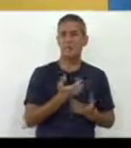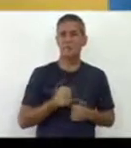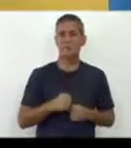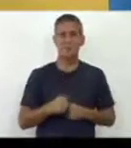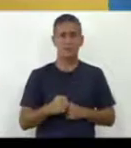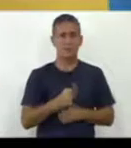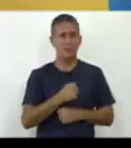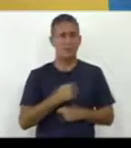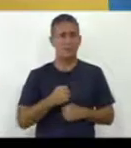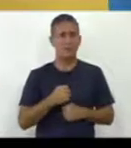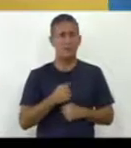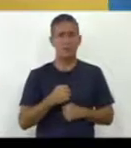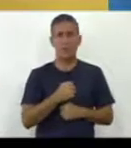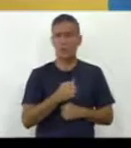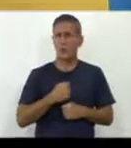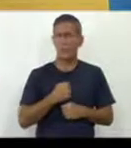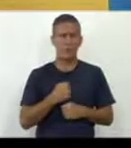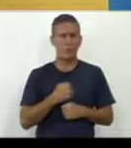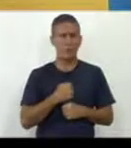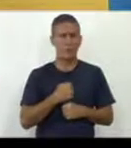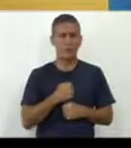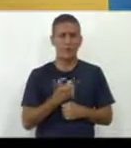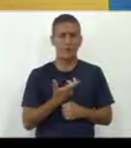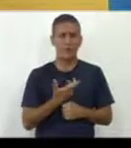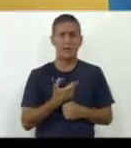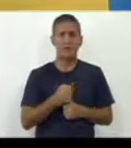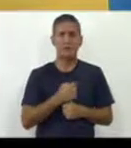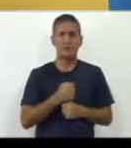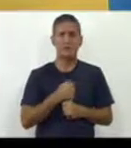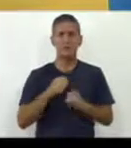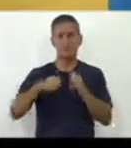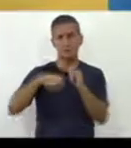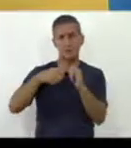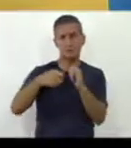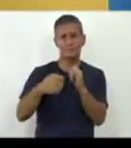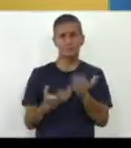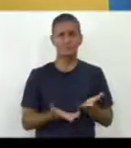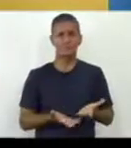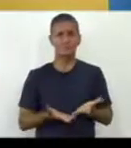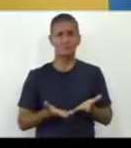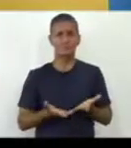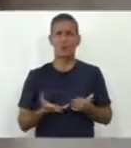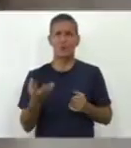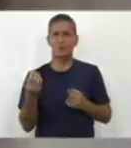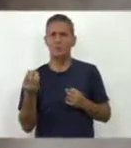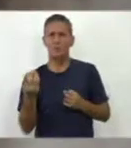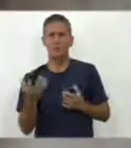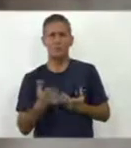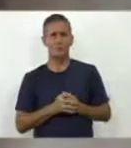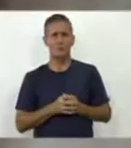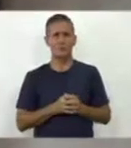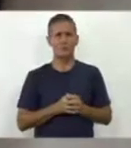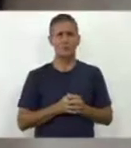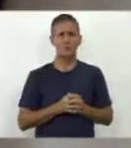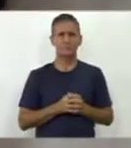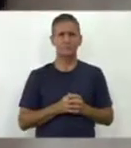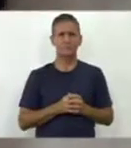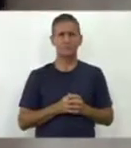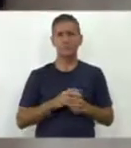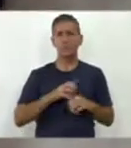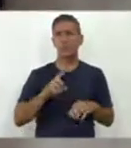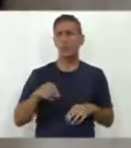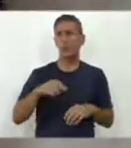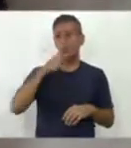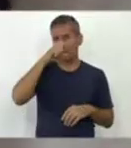ella sabe que es exagerada de estos soportes y de los contenidos audiovisuales. Cuando el niño no come,